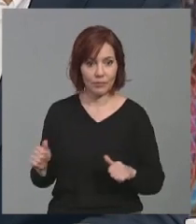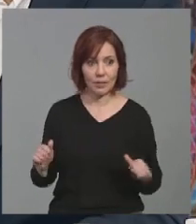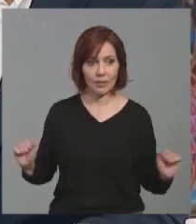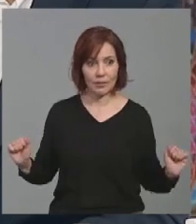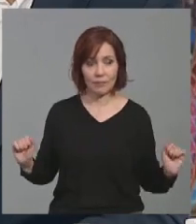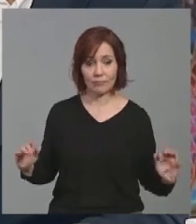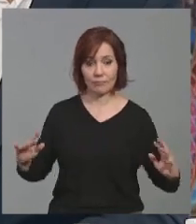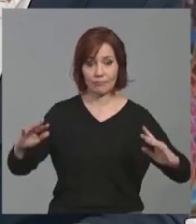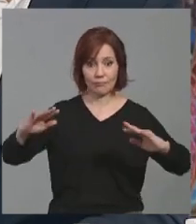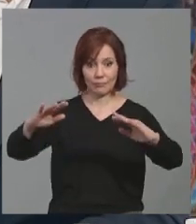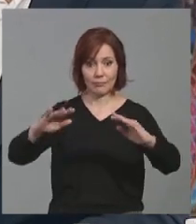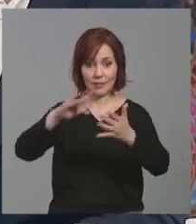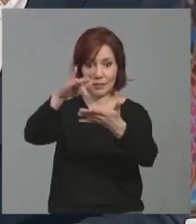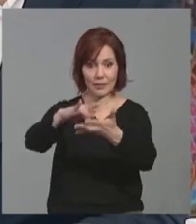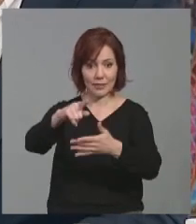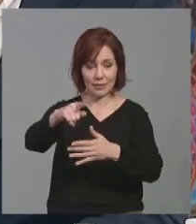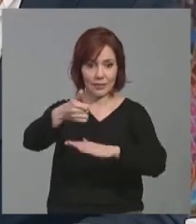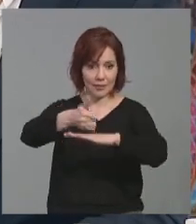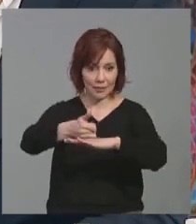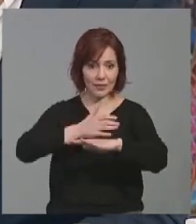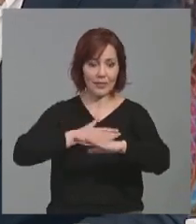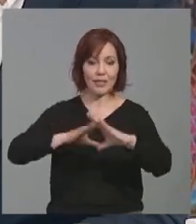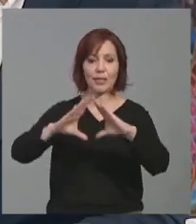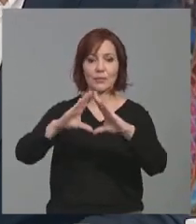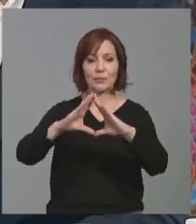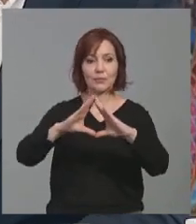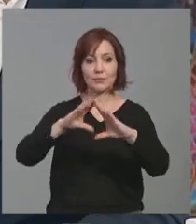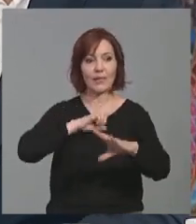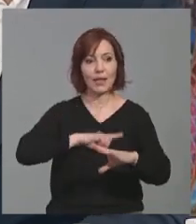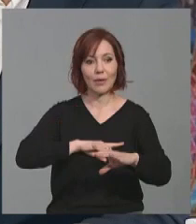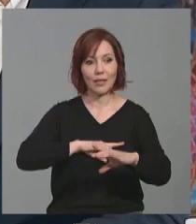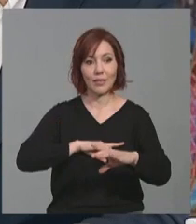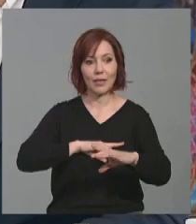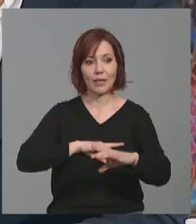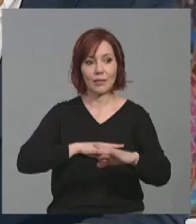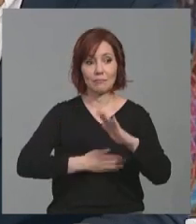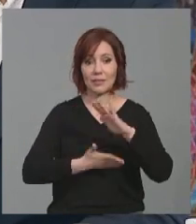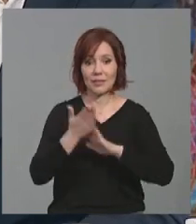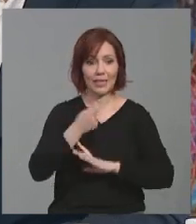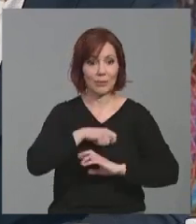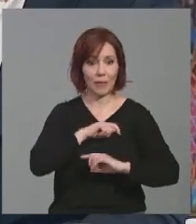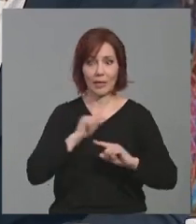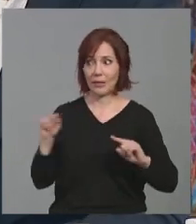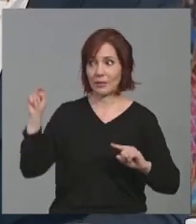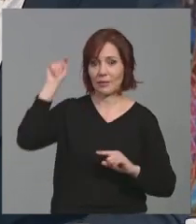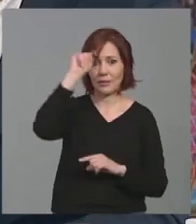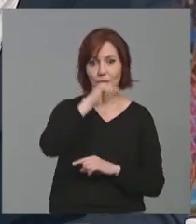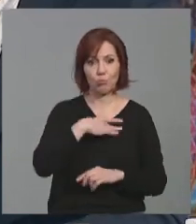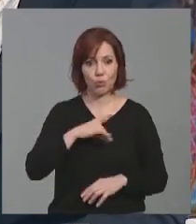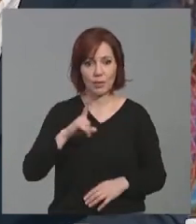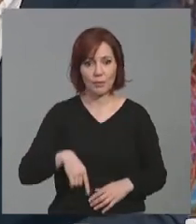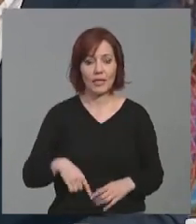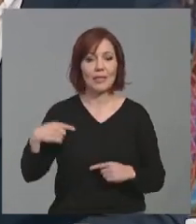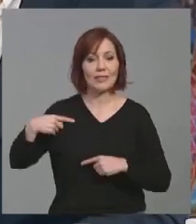Caravaca, desde los diferentes puntos del país y, por ejemplo, pues, está el ya más